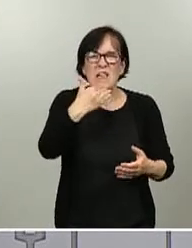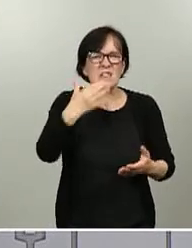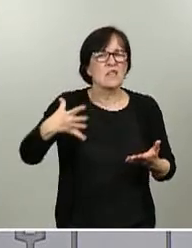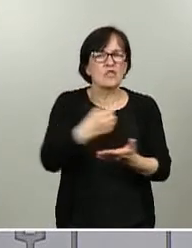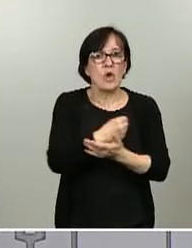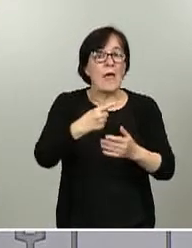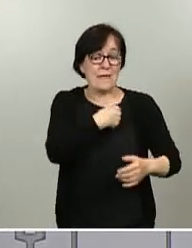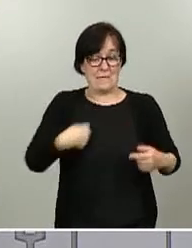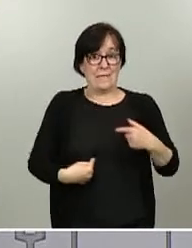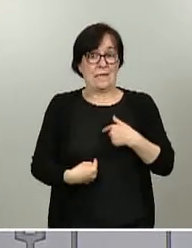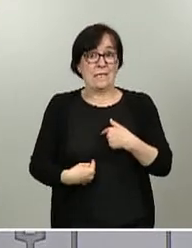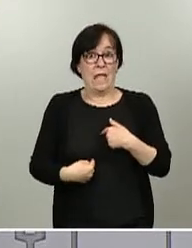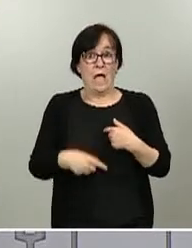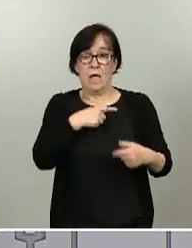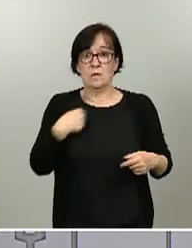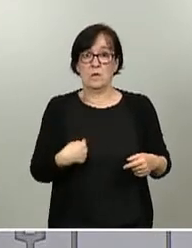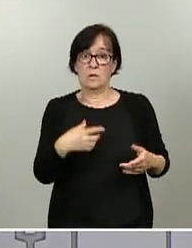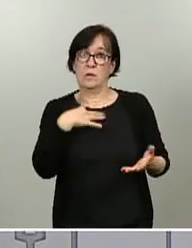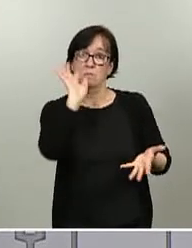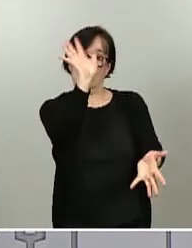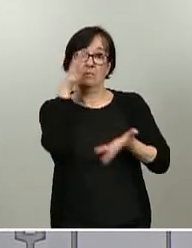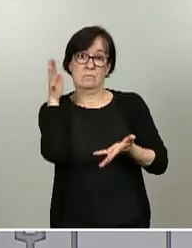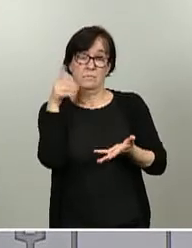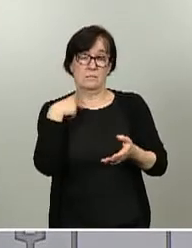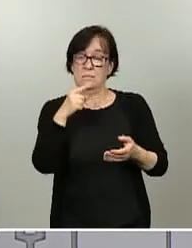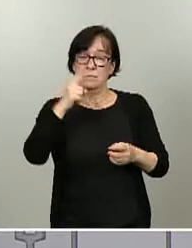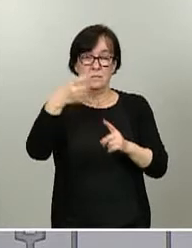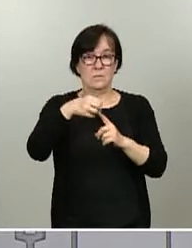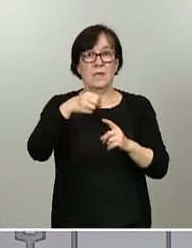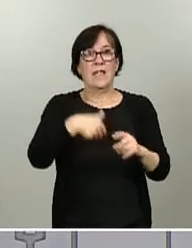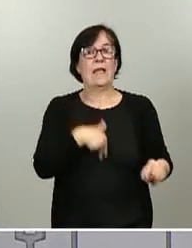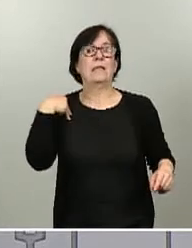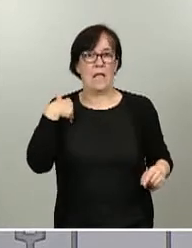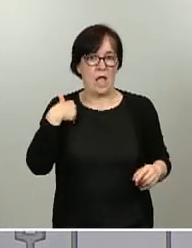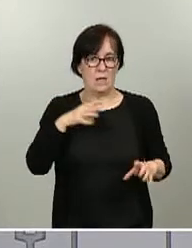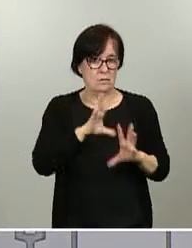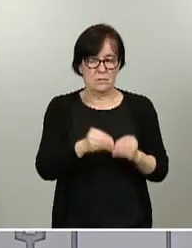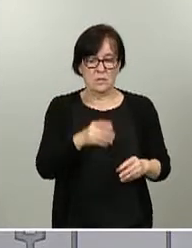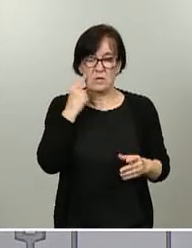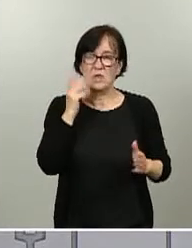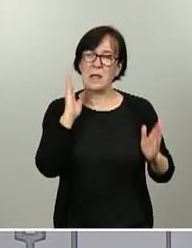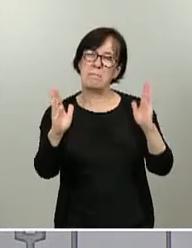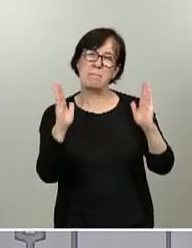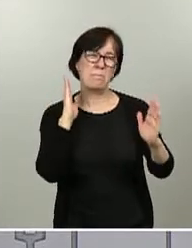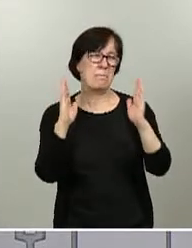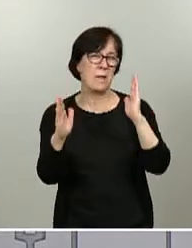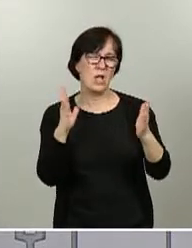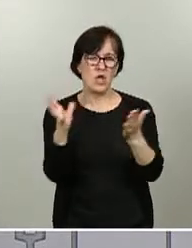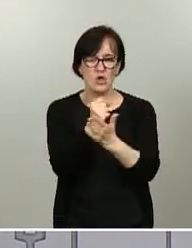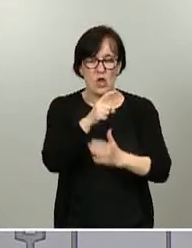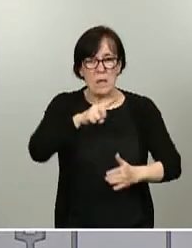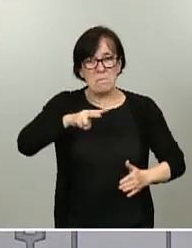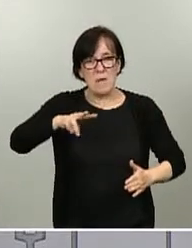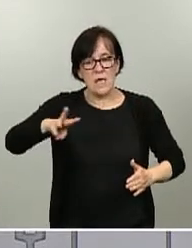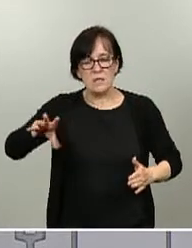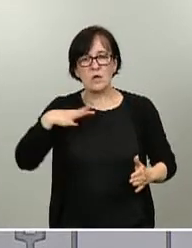Es nuestro productor fundamental a nivel global. Y en algún periodo de todos estos meses hubo problemas